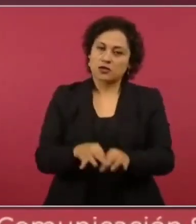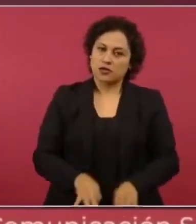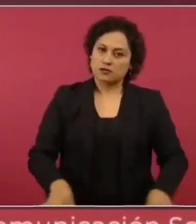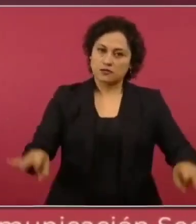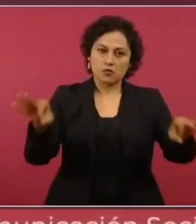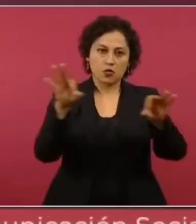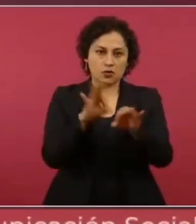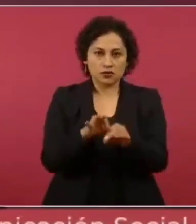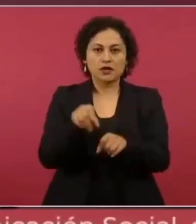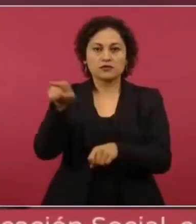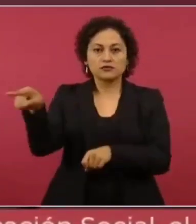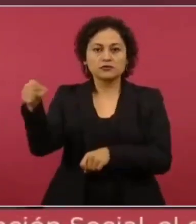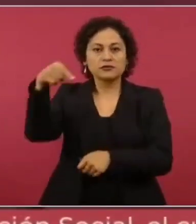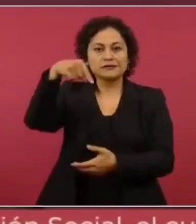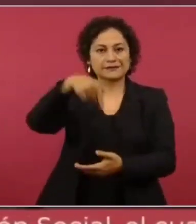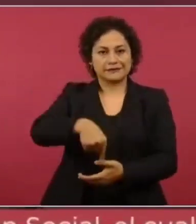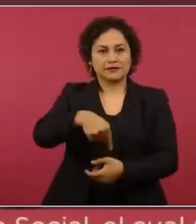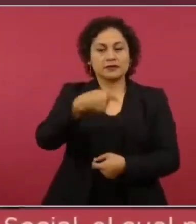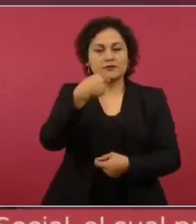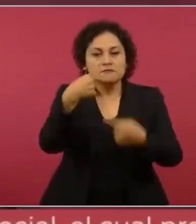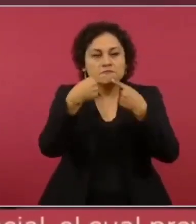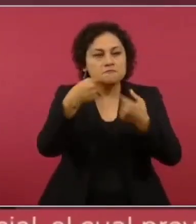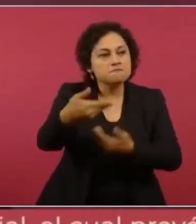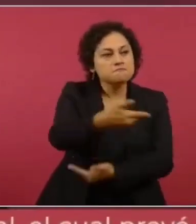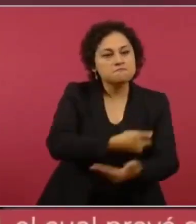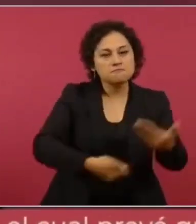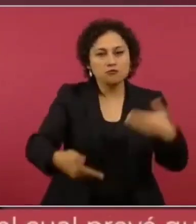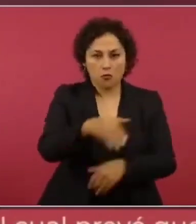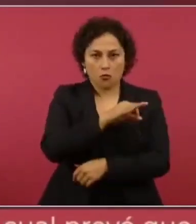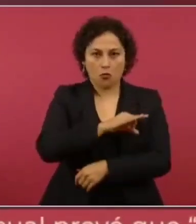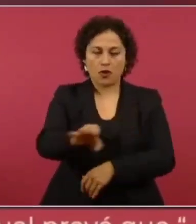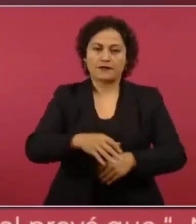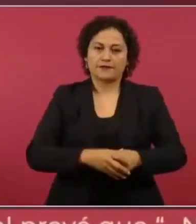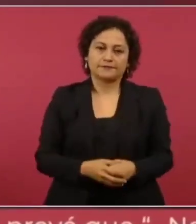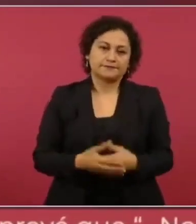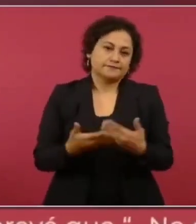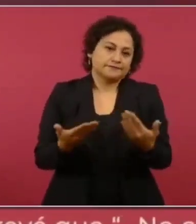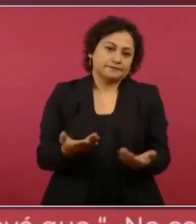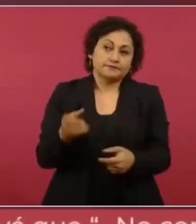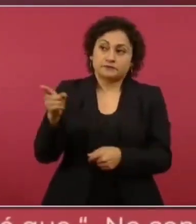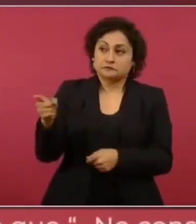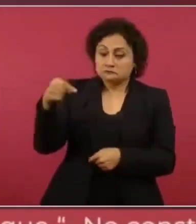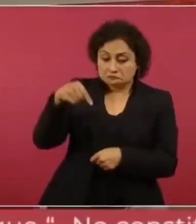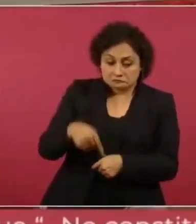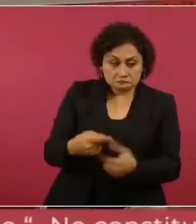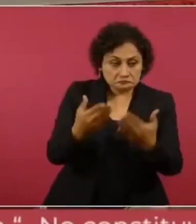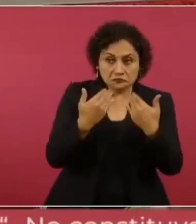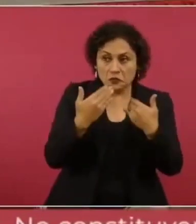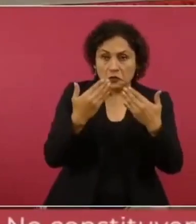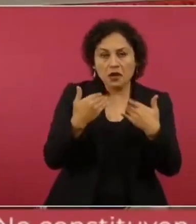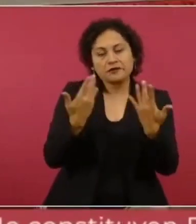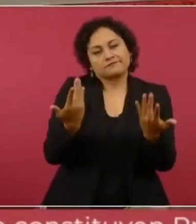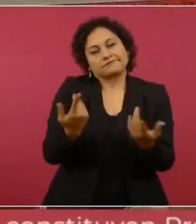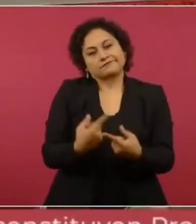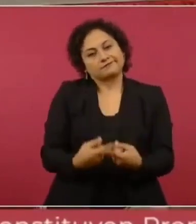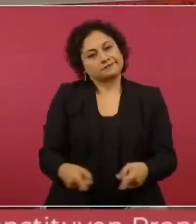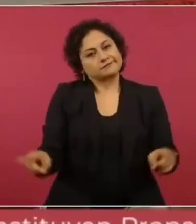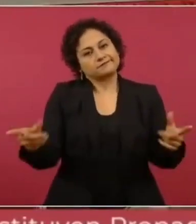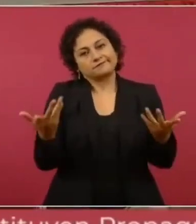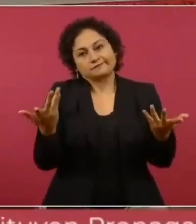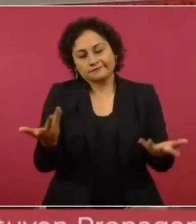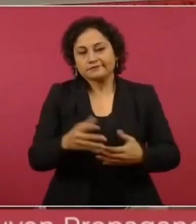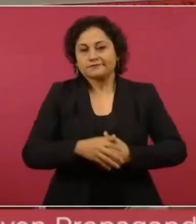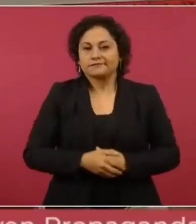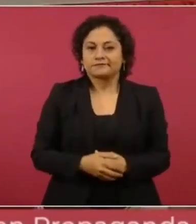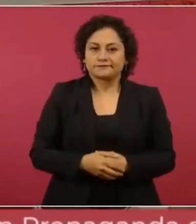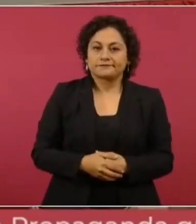diálogo circular y por supuesto que no es lo mismo sin él. Bienvenido, gobernador de Puebla, mi